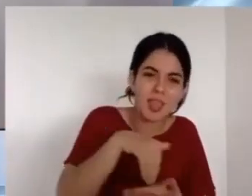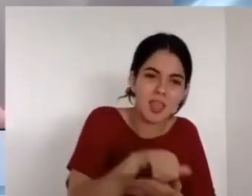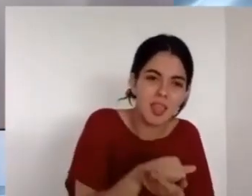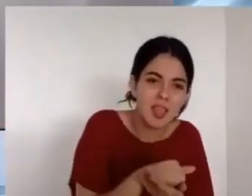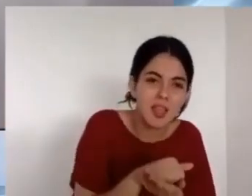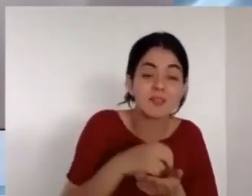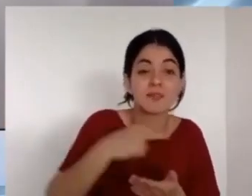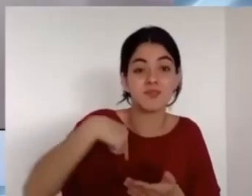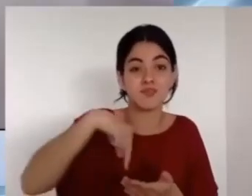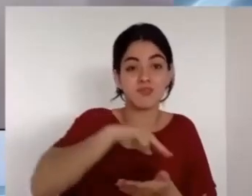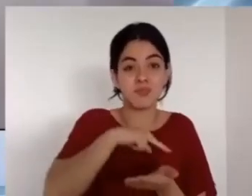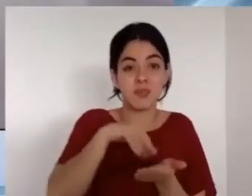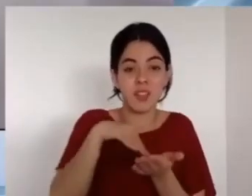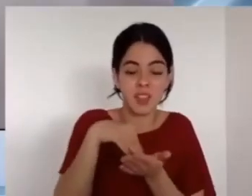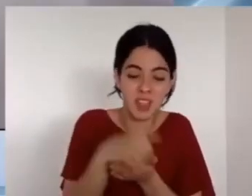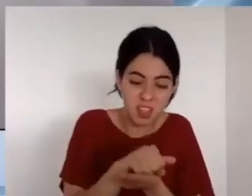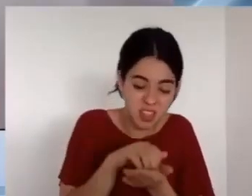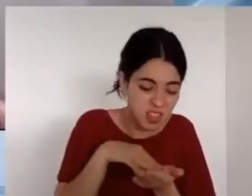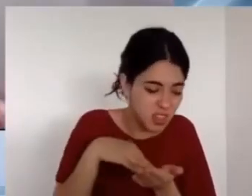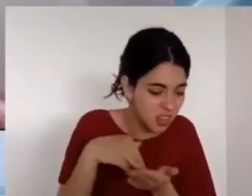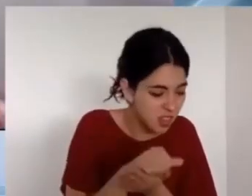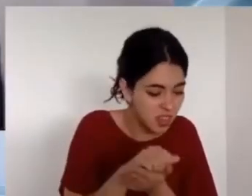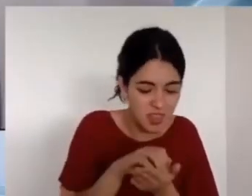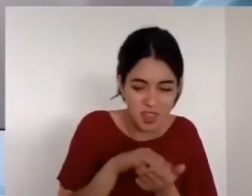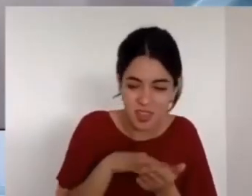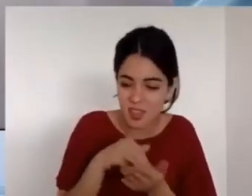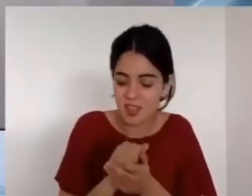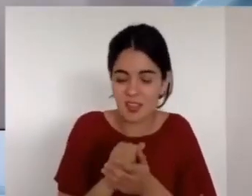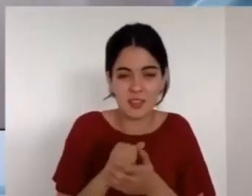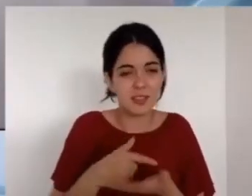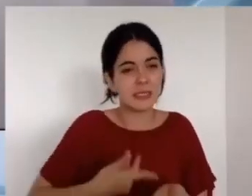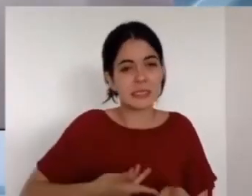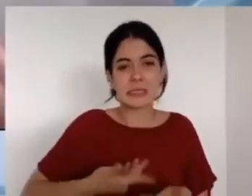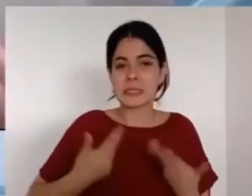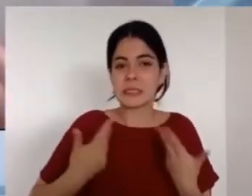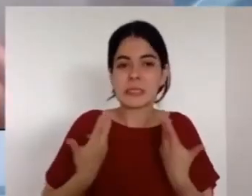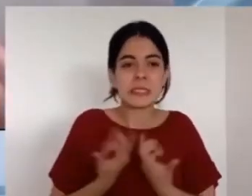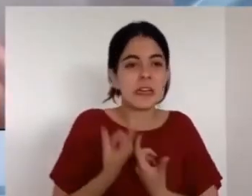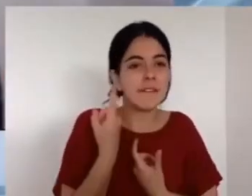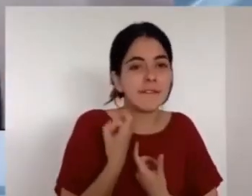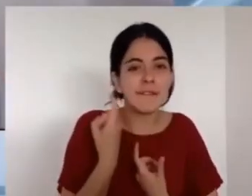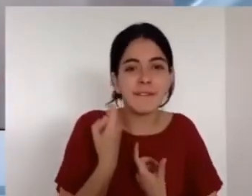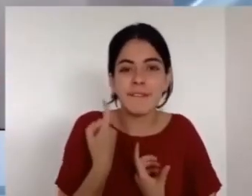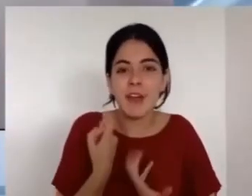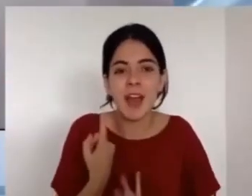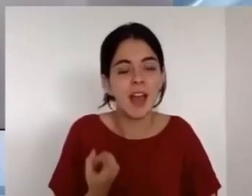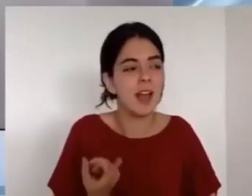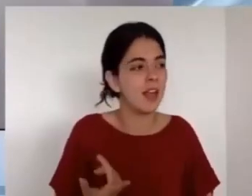nuestra flaqueza, nuestra insuficiencia, nuestra incapacidad.